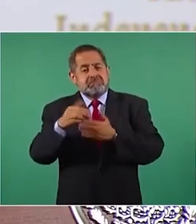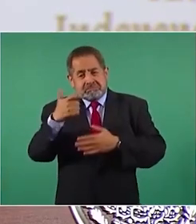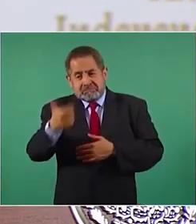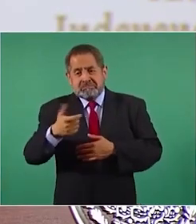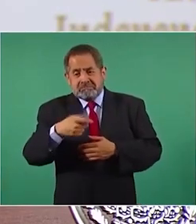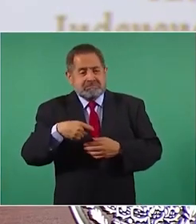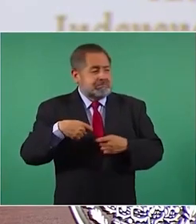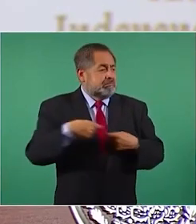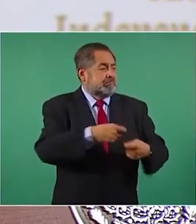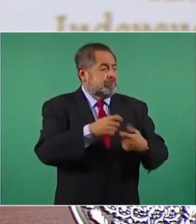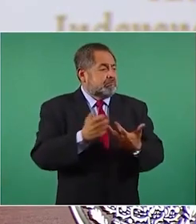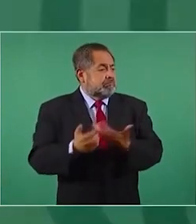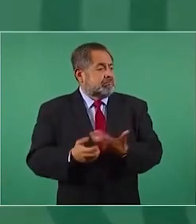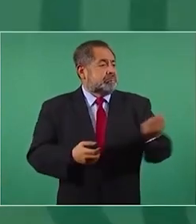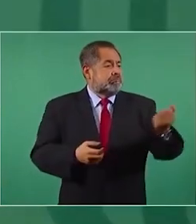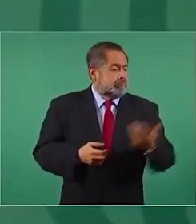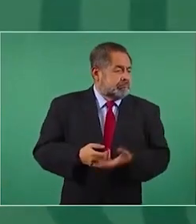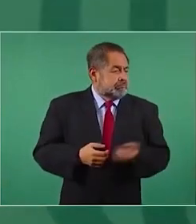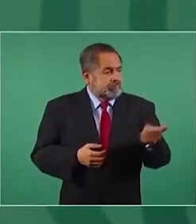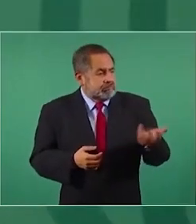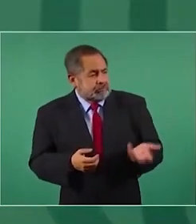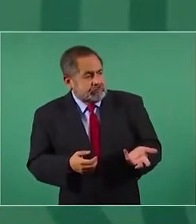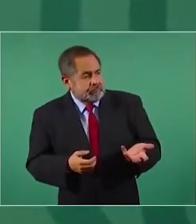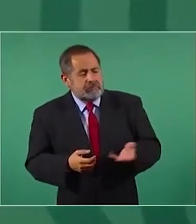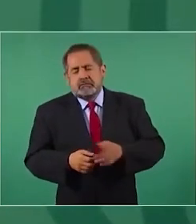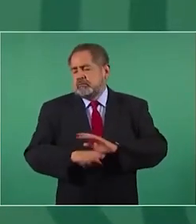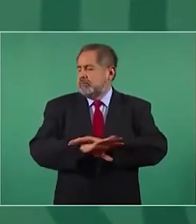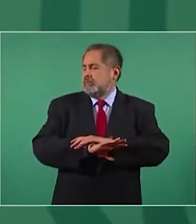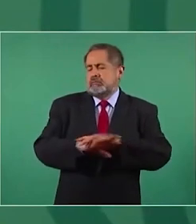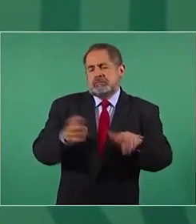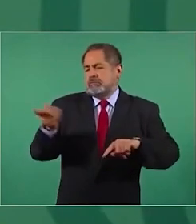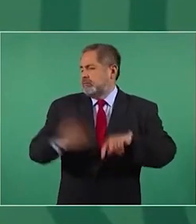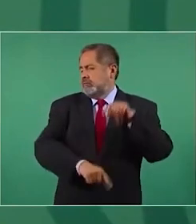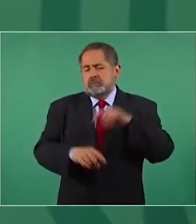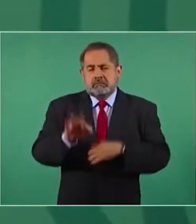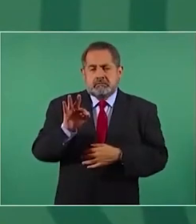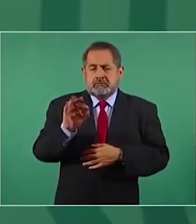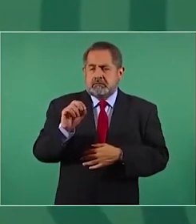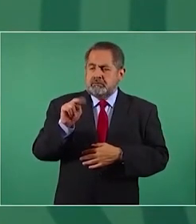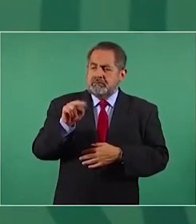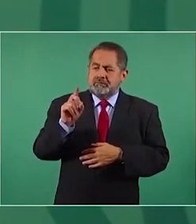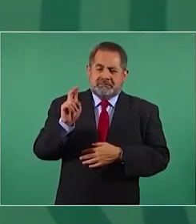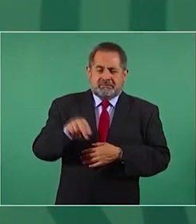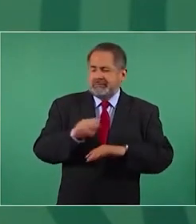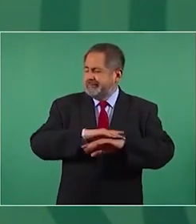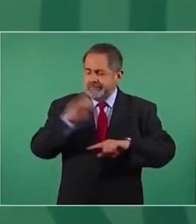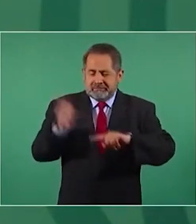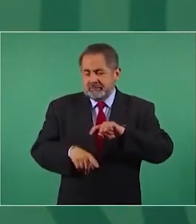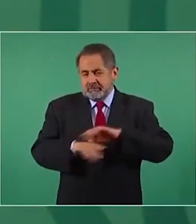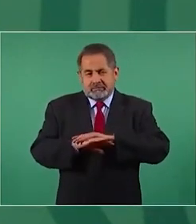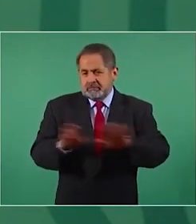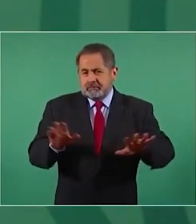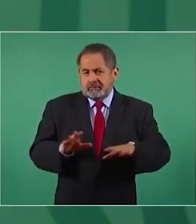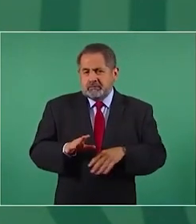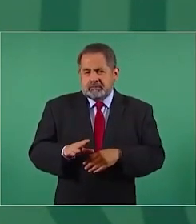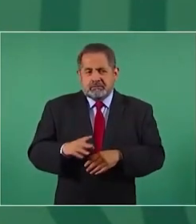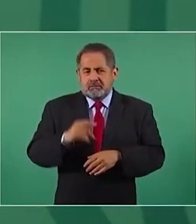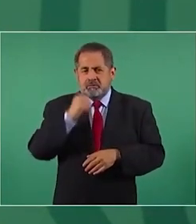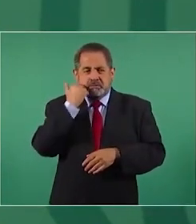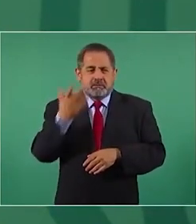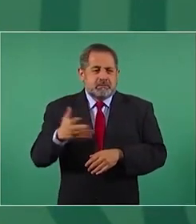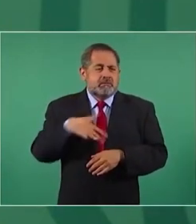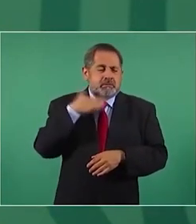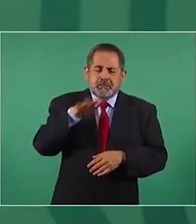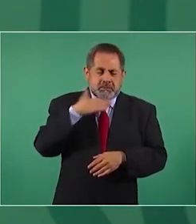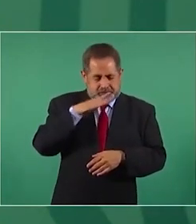pesos. Entonces, desaparece el Fonden porque lo que queremos es desaparecer la